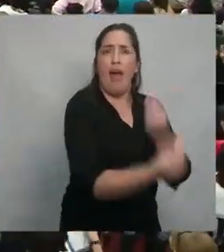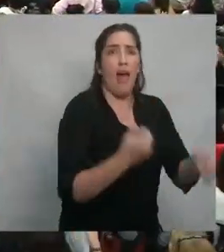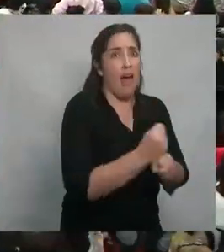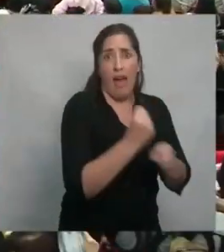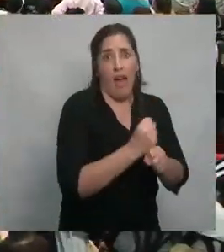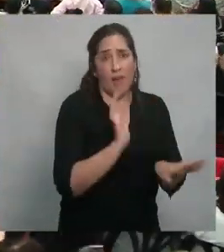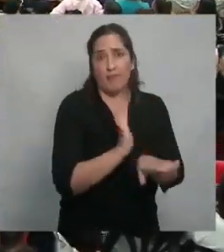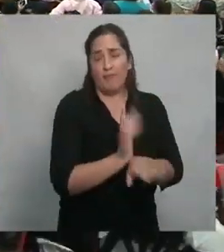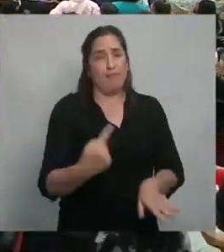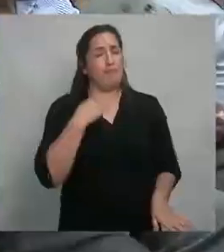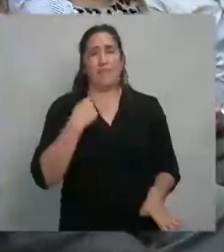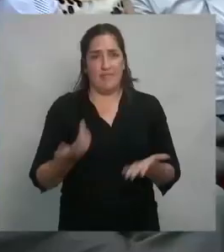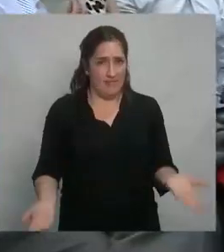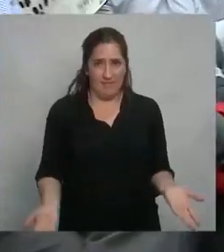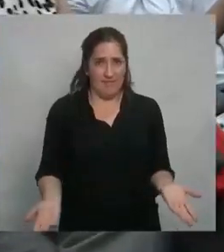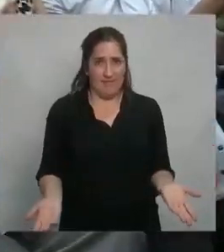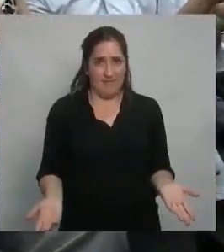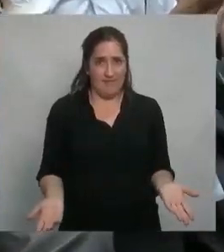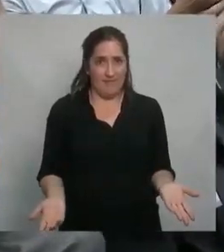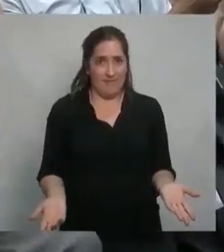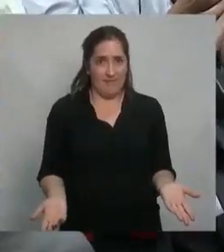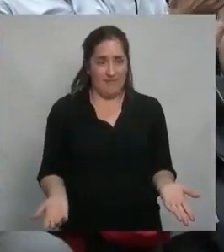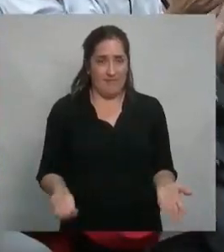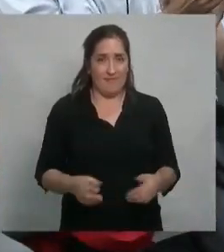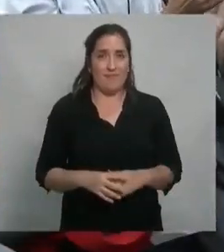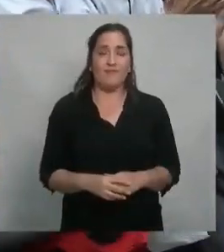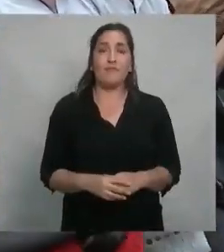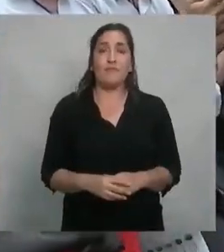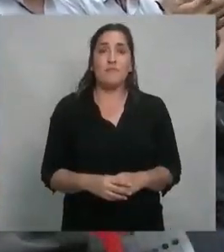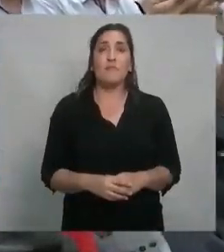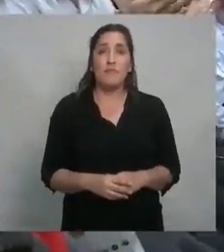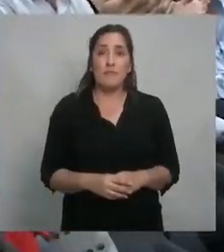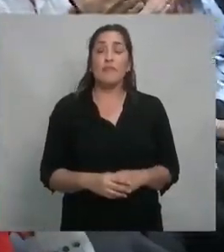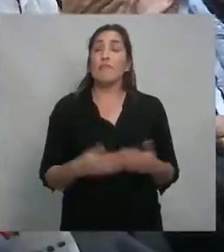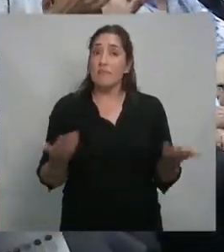es la cuestión. La otra cuestión,